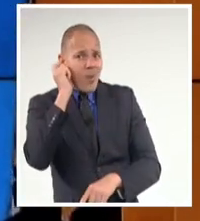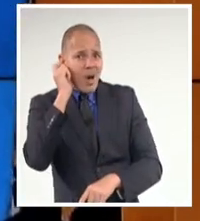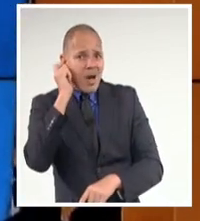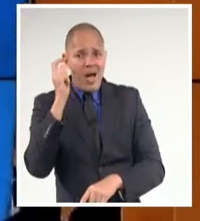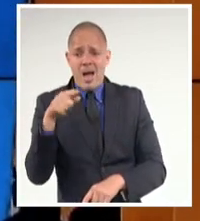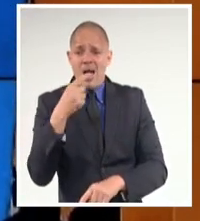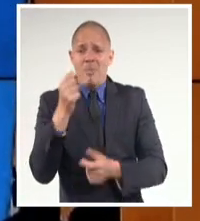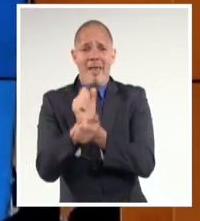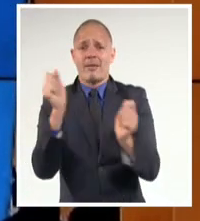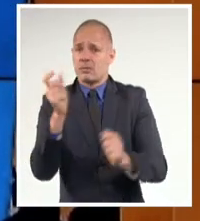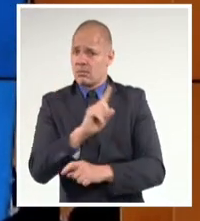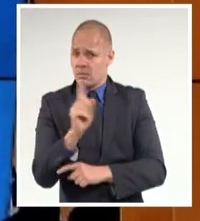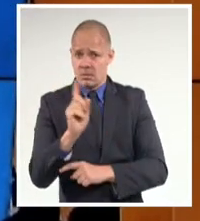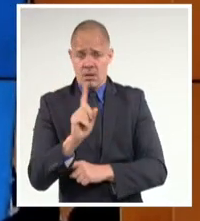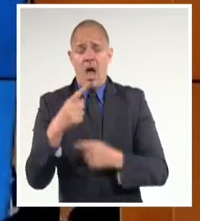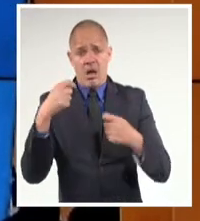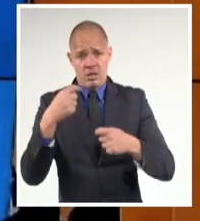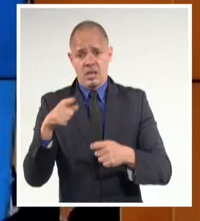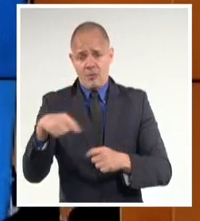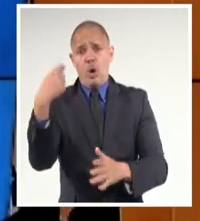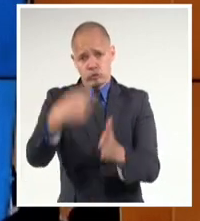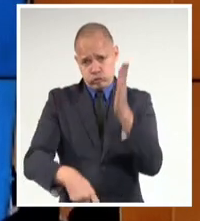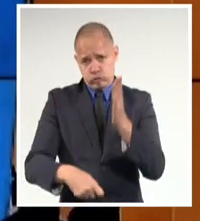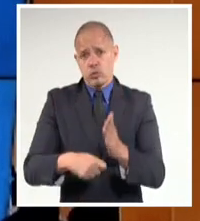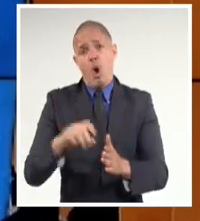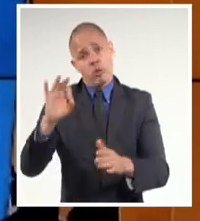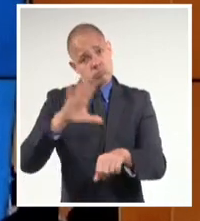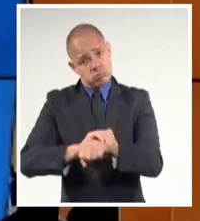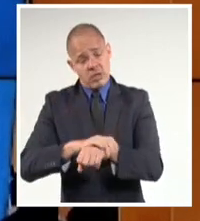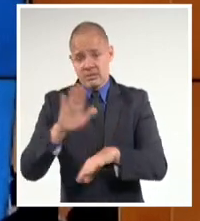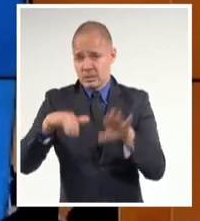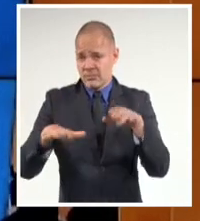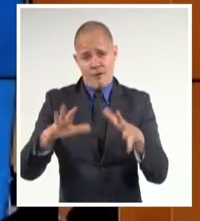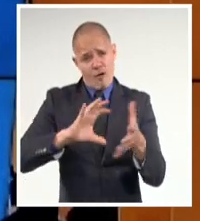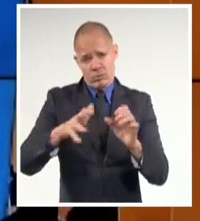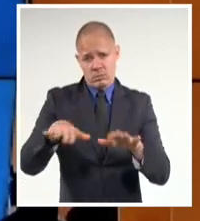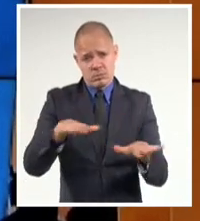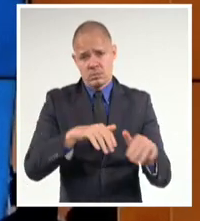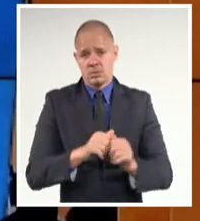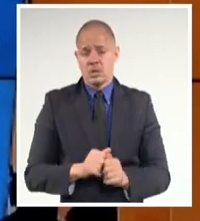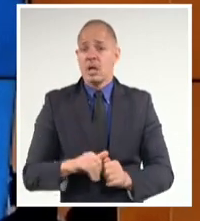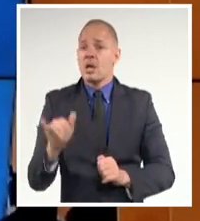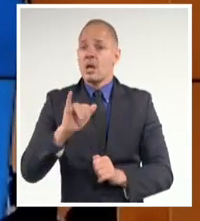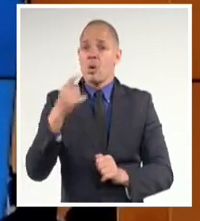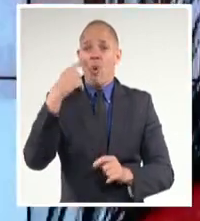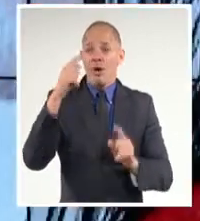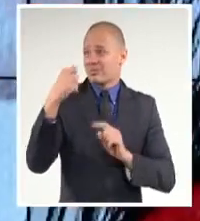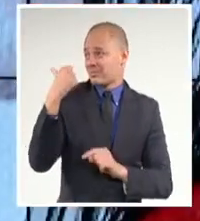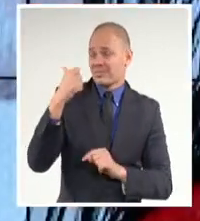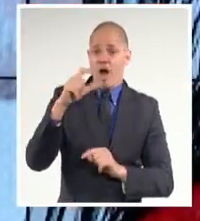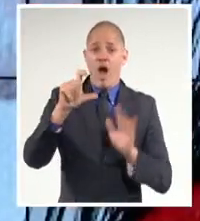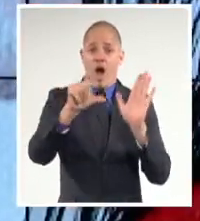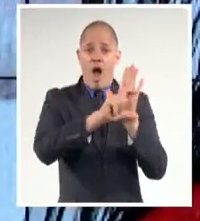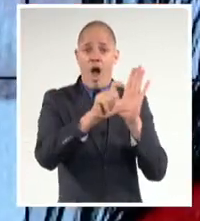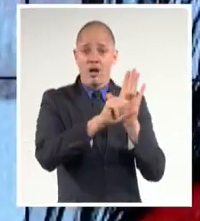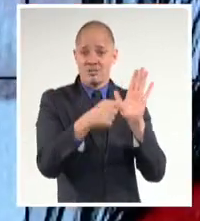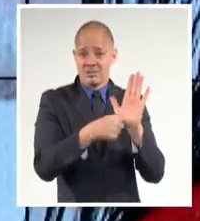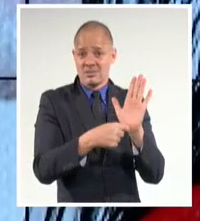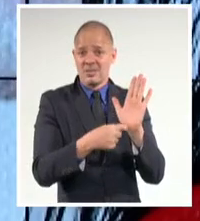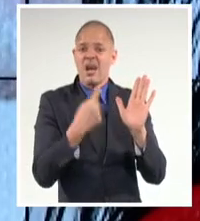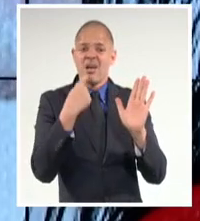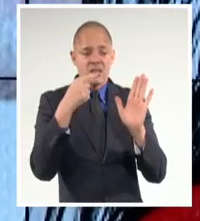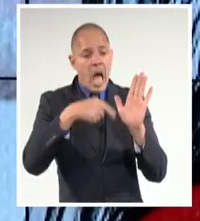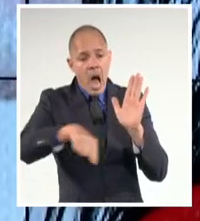Familias expresa el derecho a una vida familiar libre de violencia en cualquiera de sus manifestaciones y busca impulsar una manera